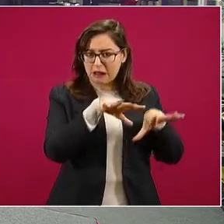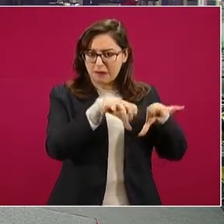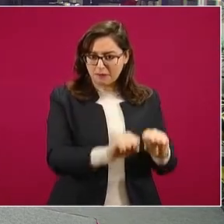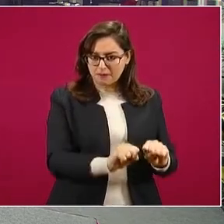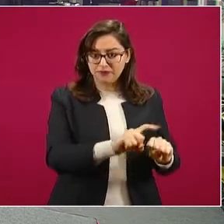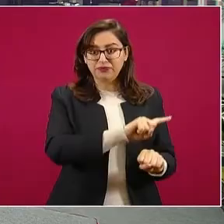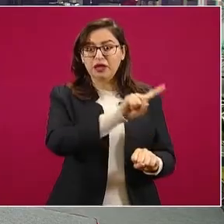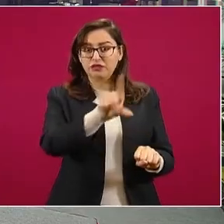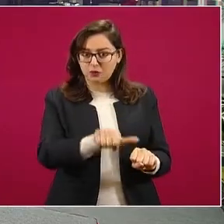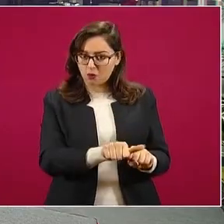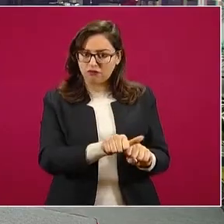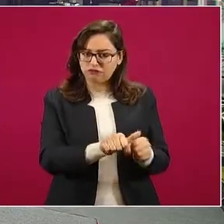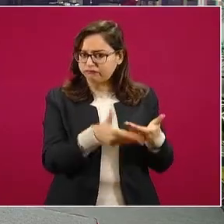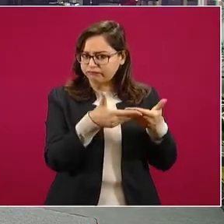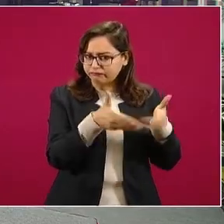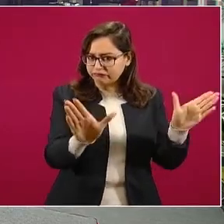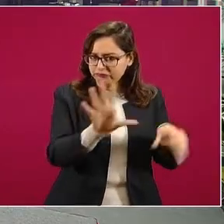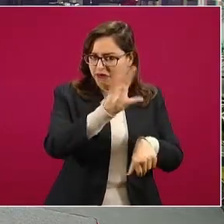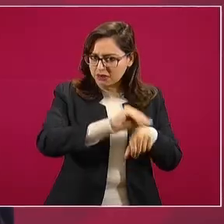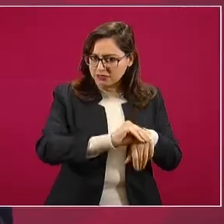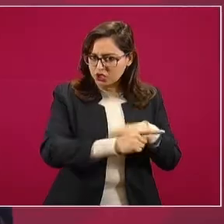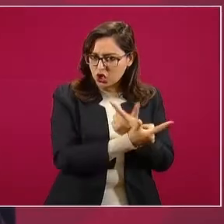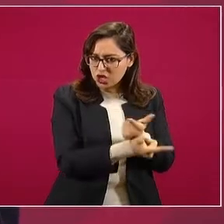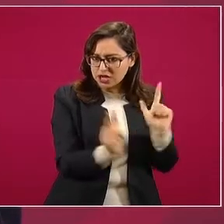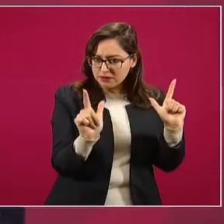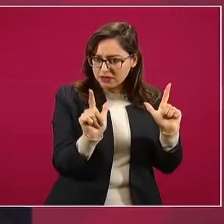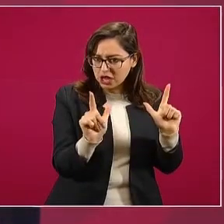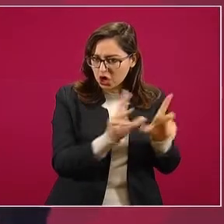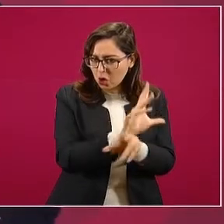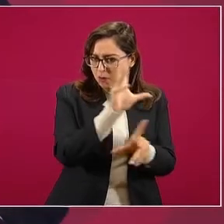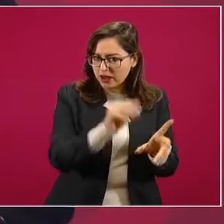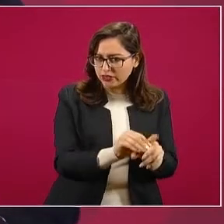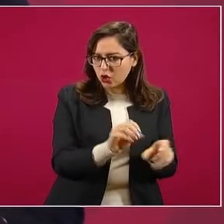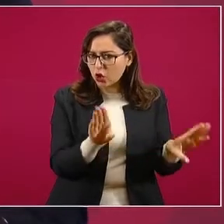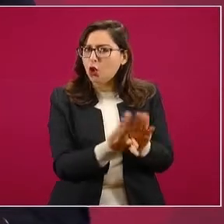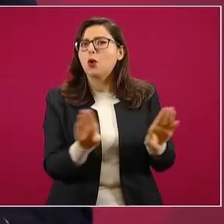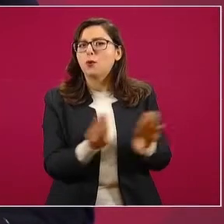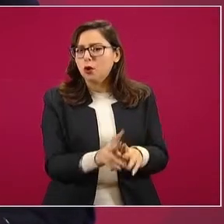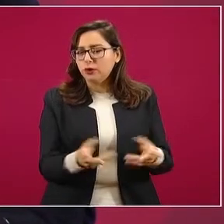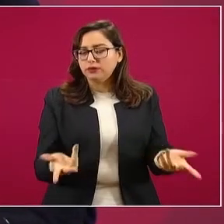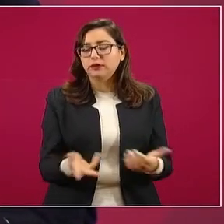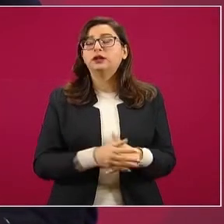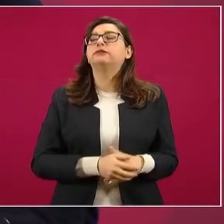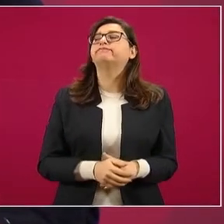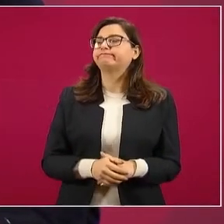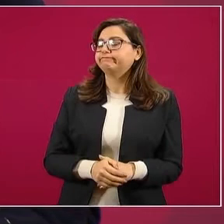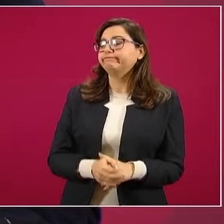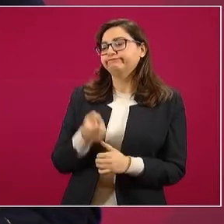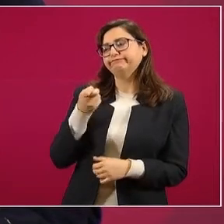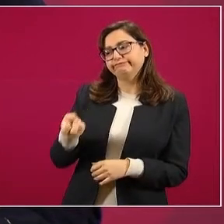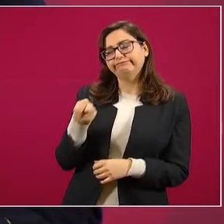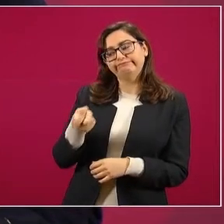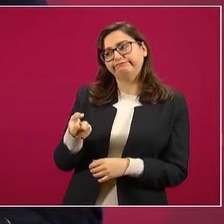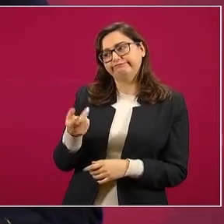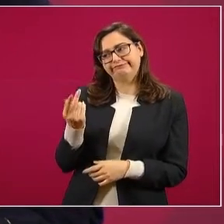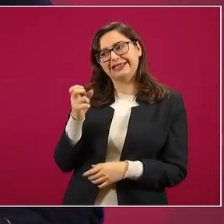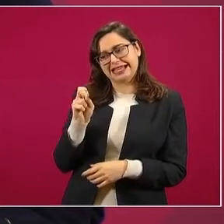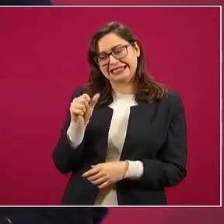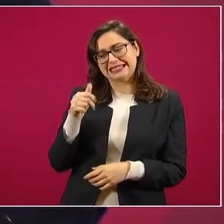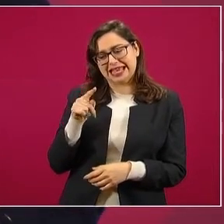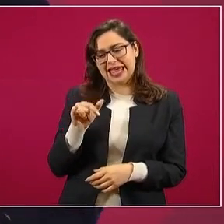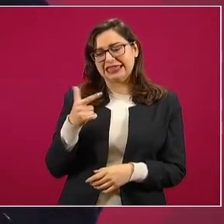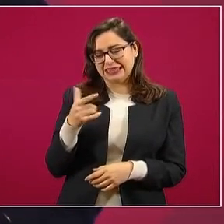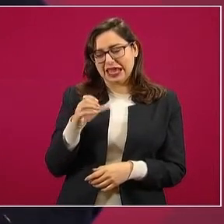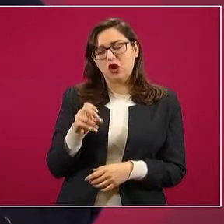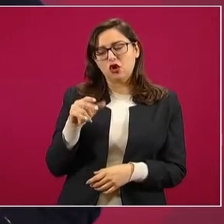tendría que explicar más Santiago Nieto. Hay cuentas